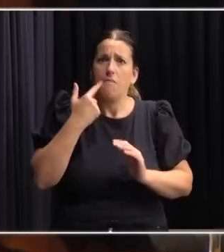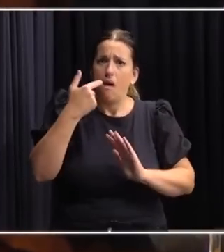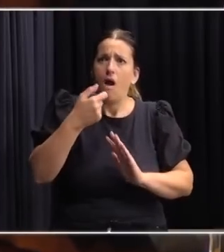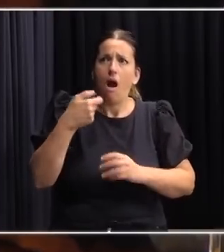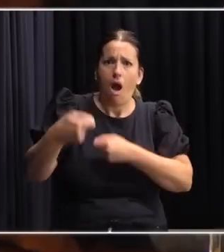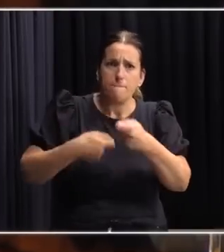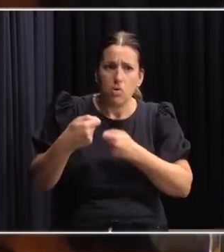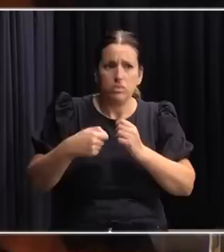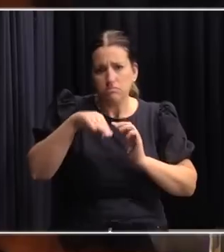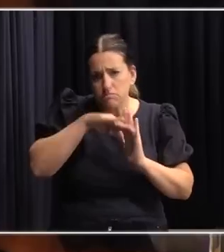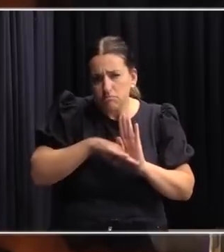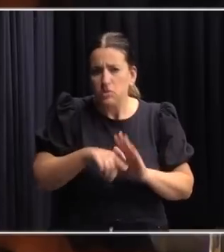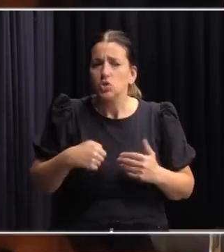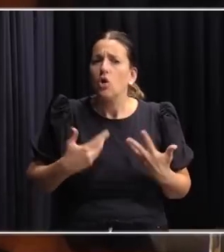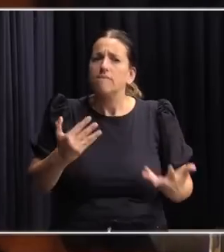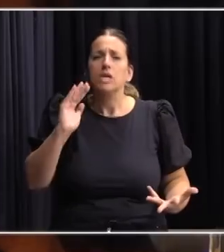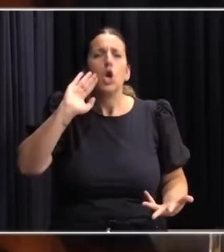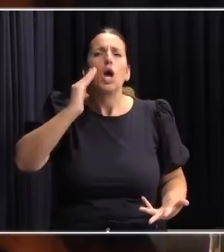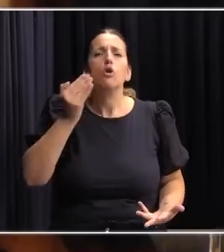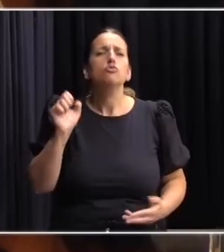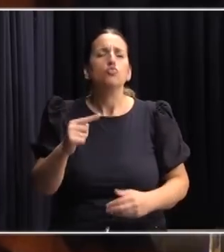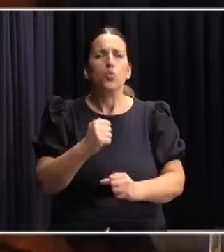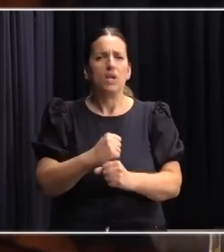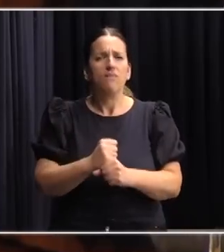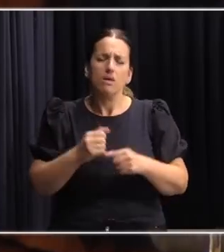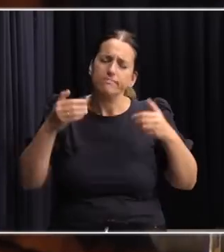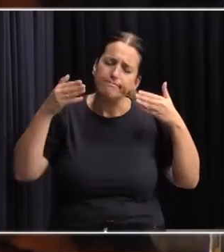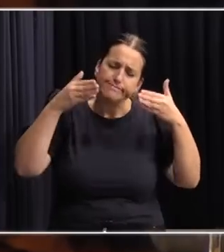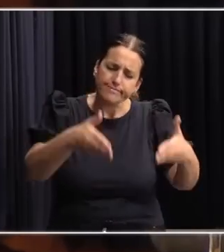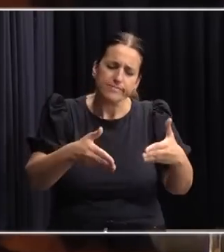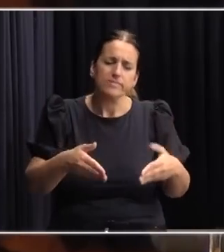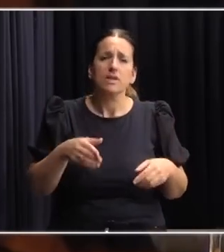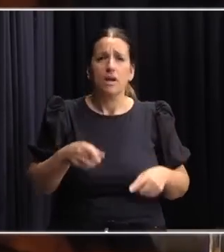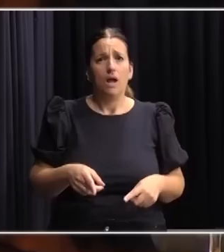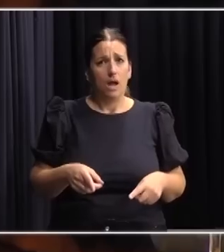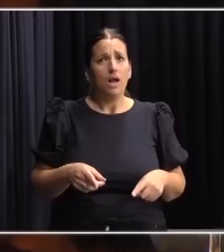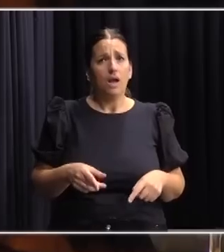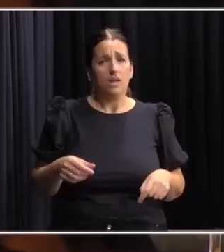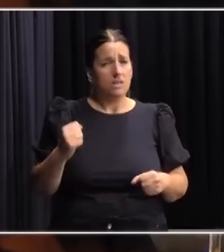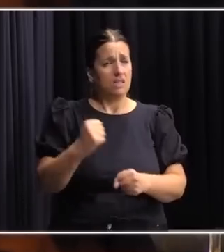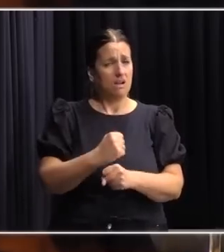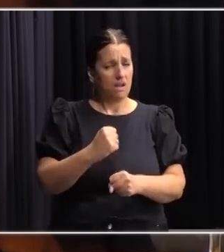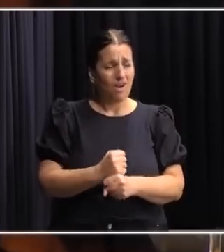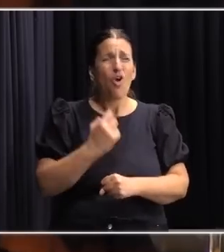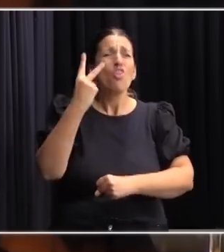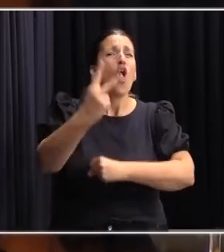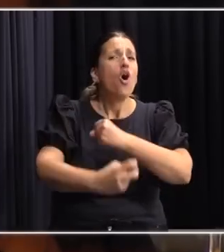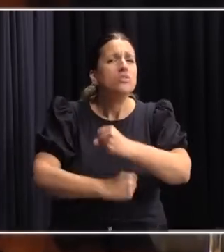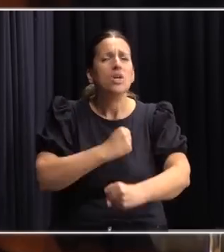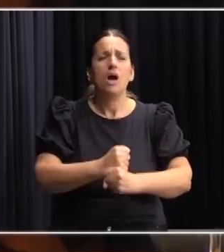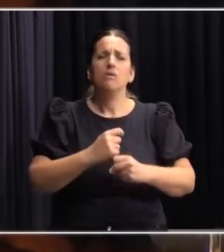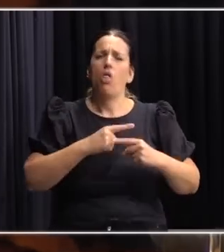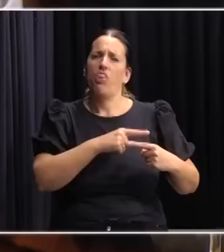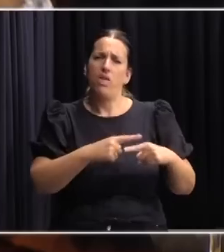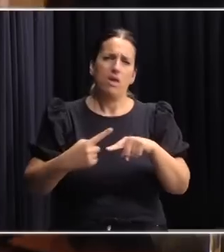que quiero reconocer el trabajo que le han dedicado a esta tarea. Dos años de discusiones.